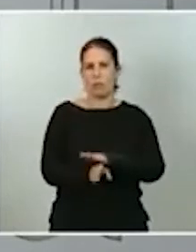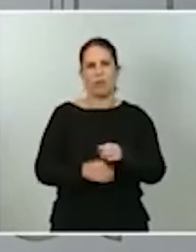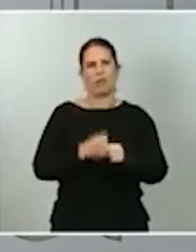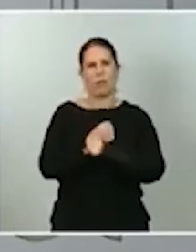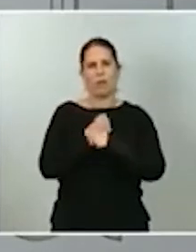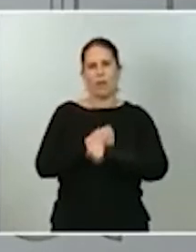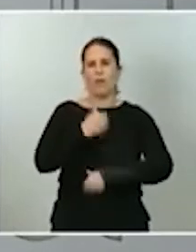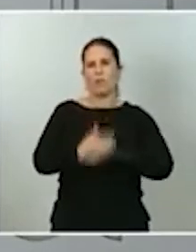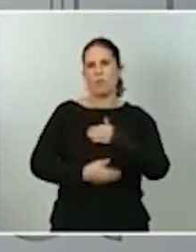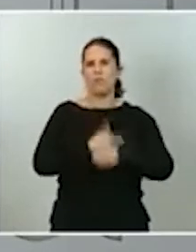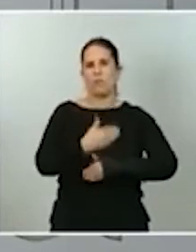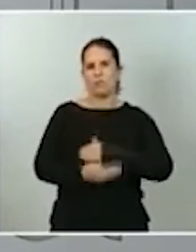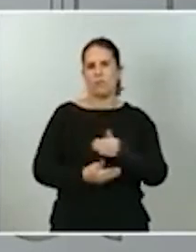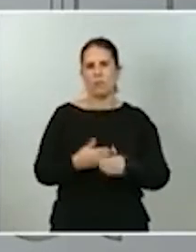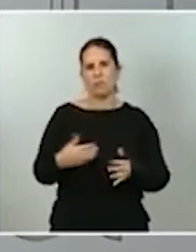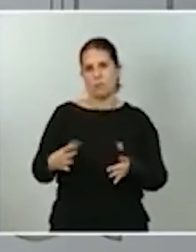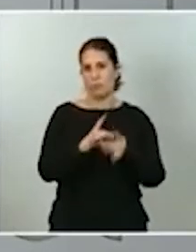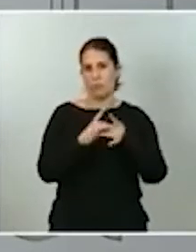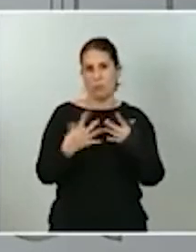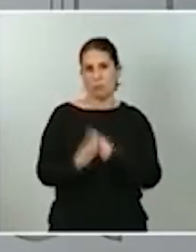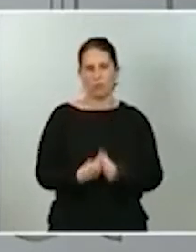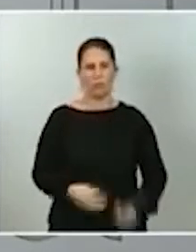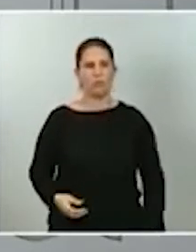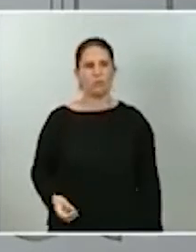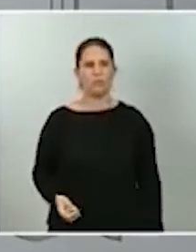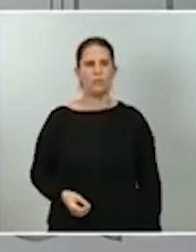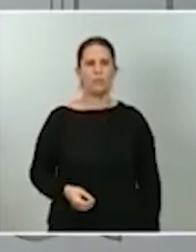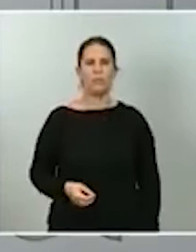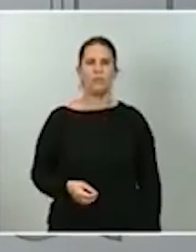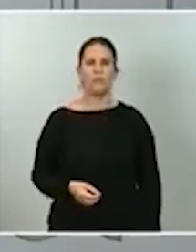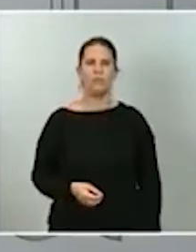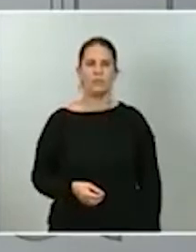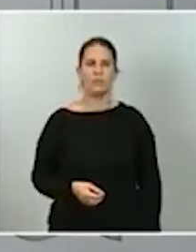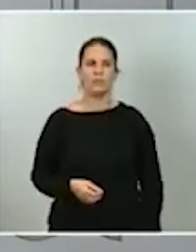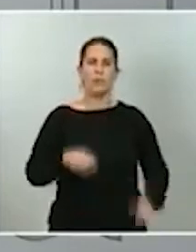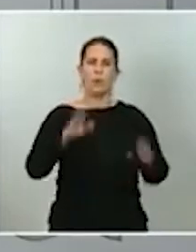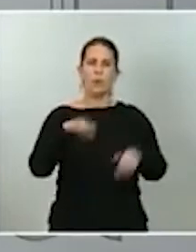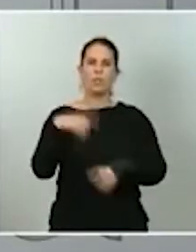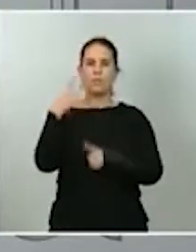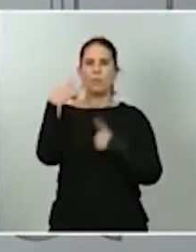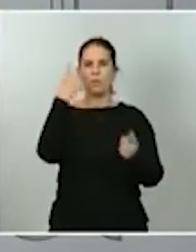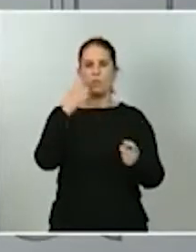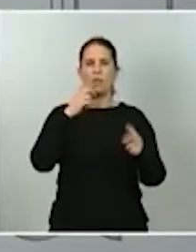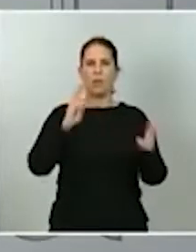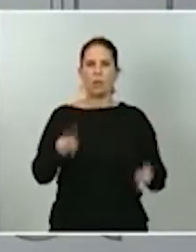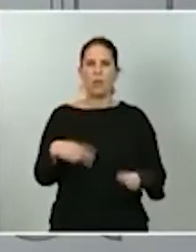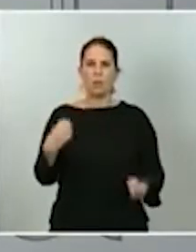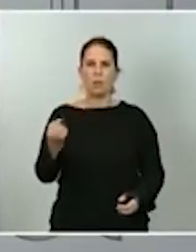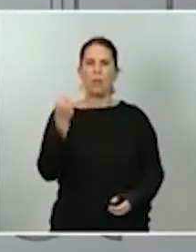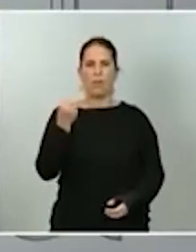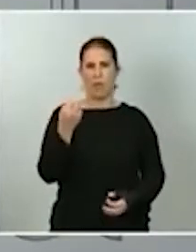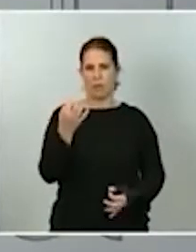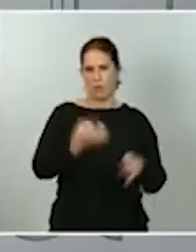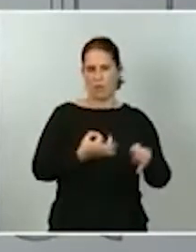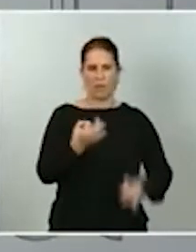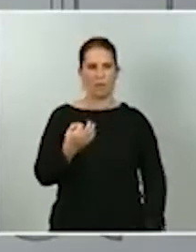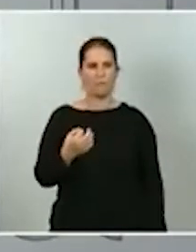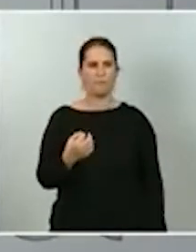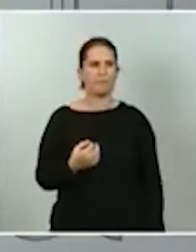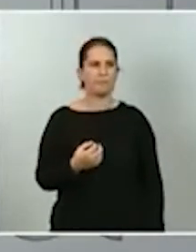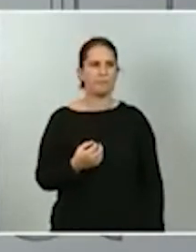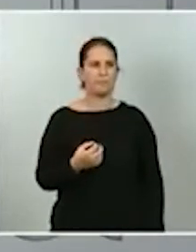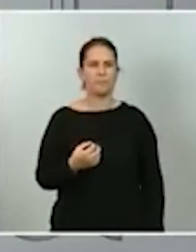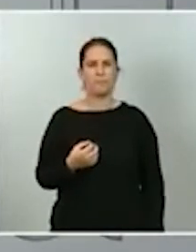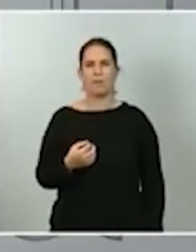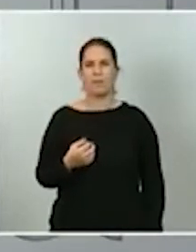todos a una. Y en relación con la última pregunta y la renovación del Consejo General del Poder Judicial, verás, Ricardo, yo creo que